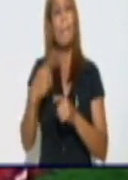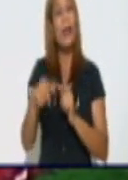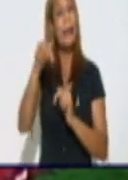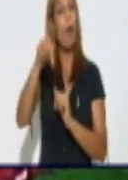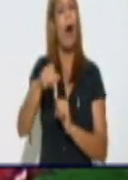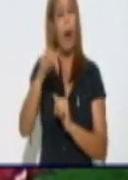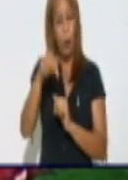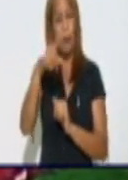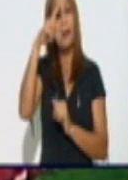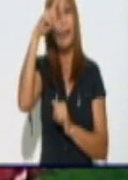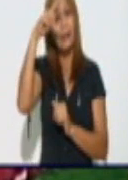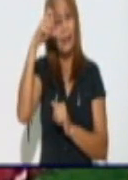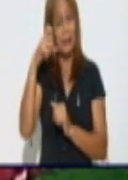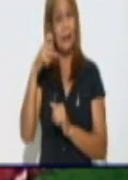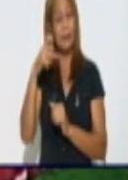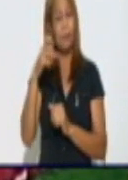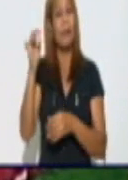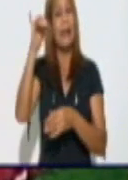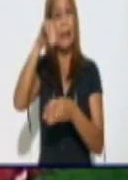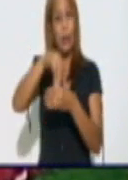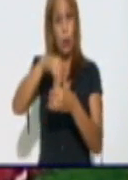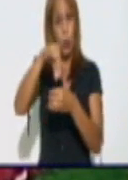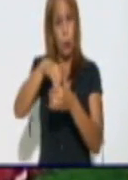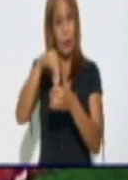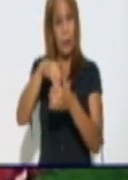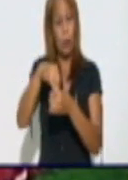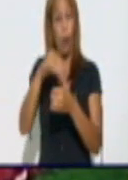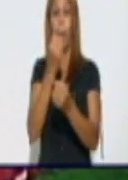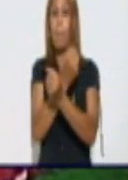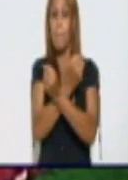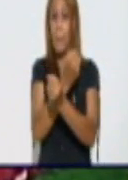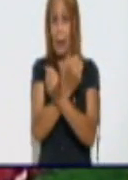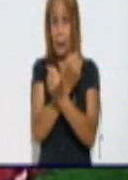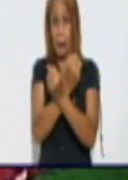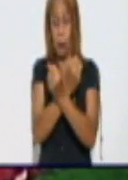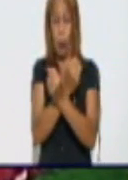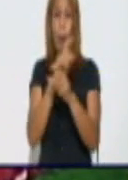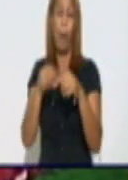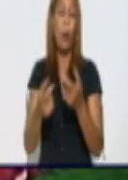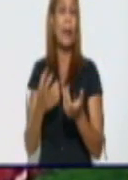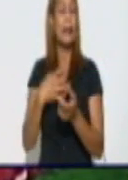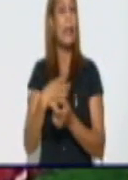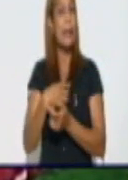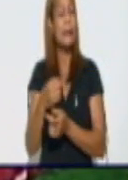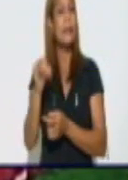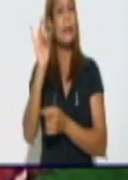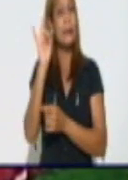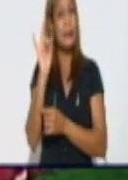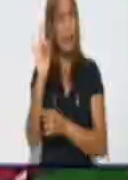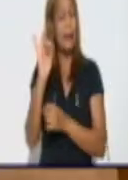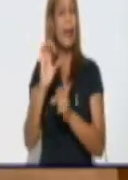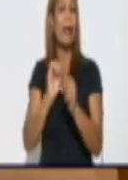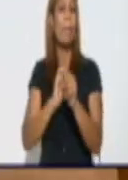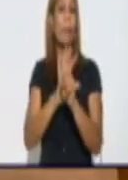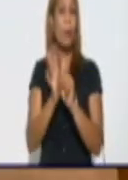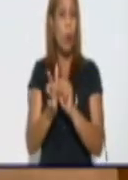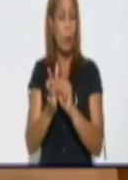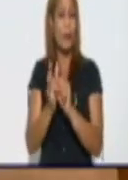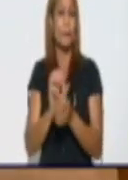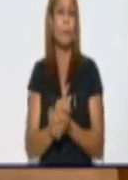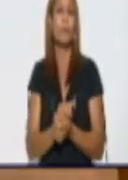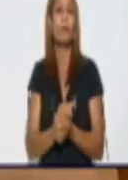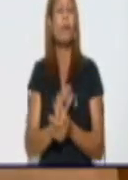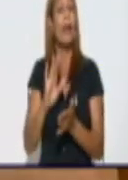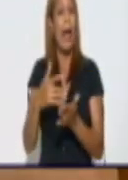ahora pasa a llamar la atención con el reporte de casos positivos a esta